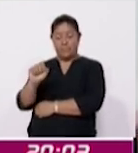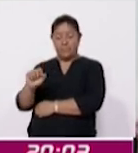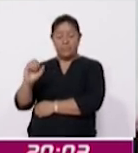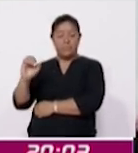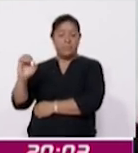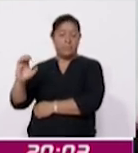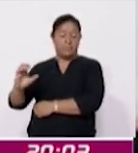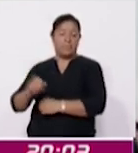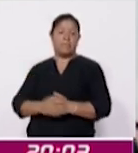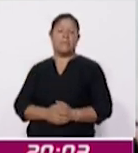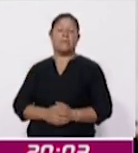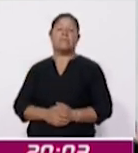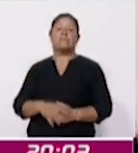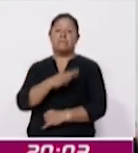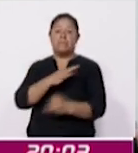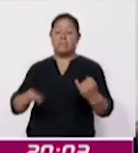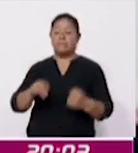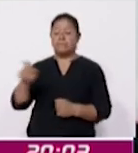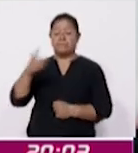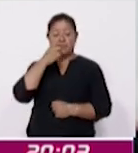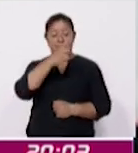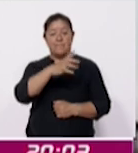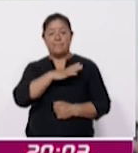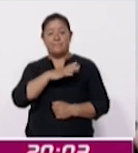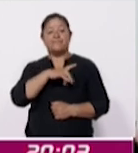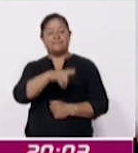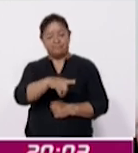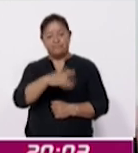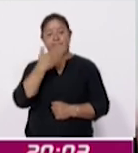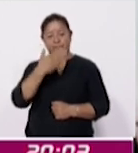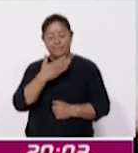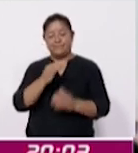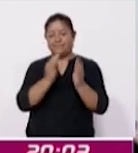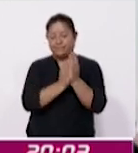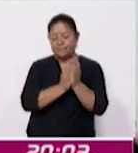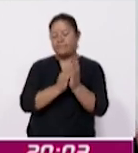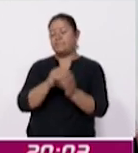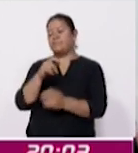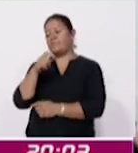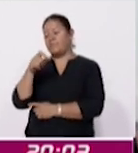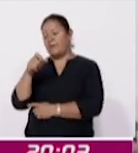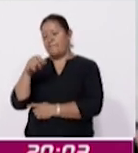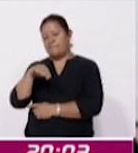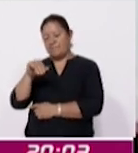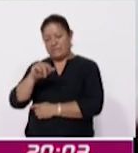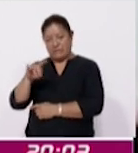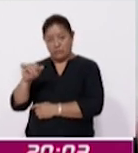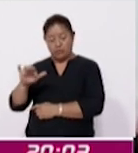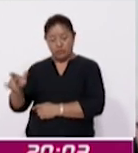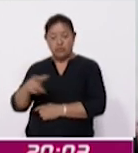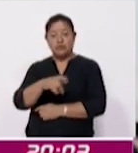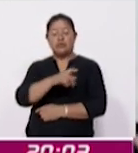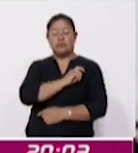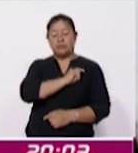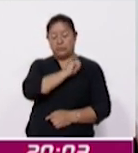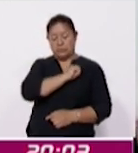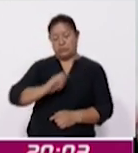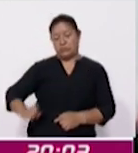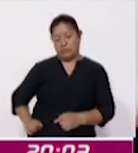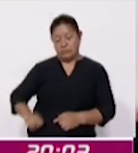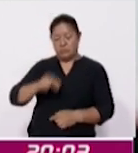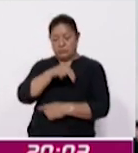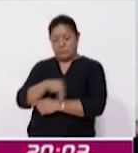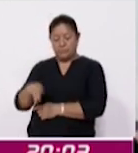autoridad jurisdiccional ratificó las elecciones municipales de Ixtenco, Mazatecochco, Tetlanocan, Terrenate, Chiautempan y